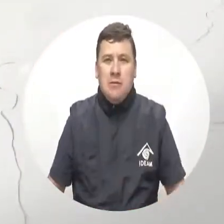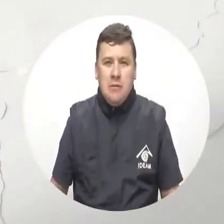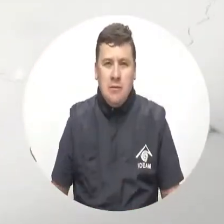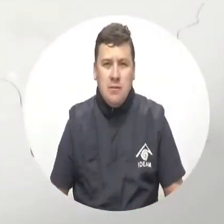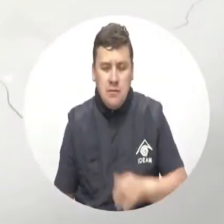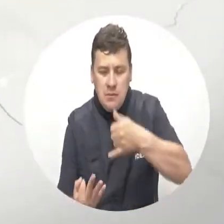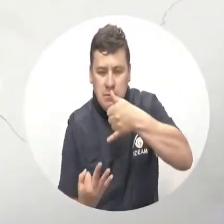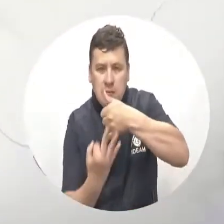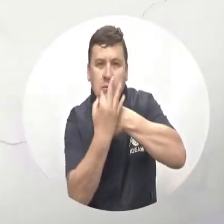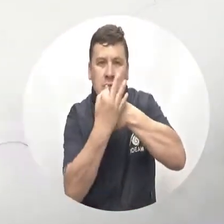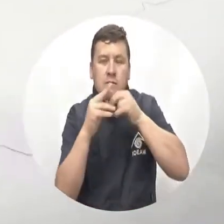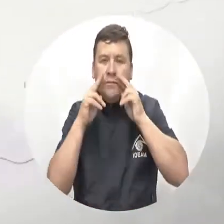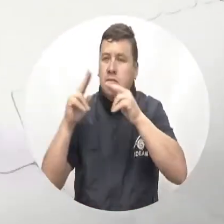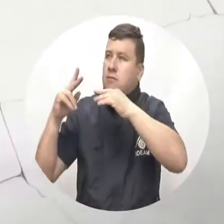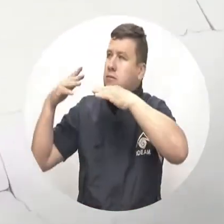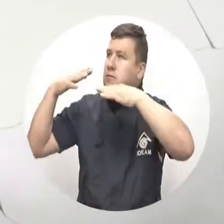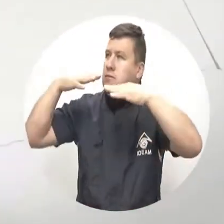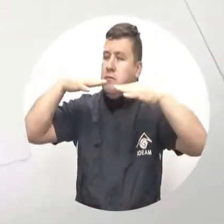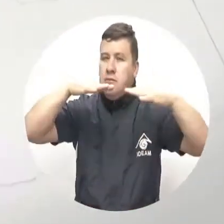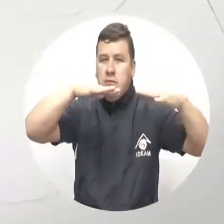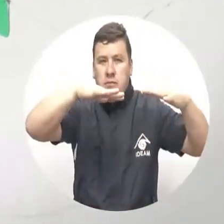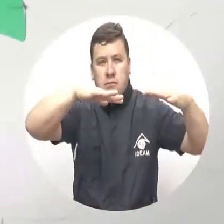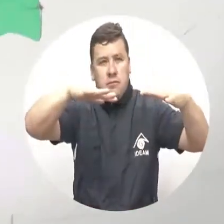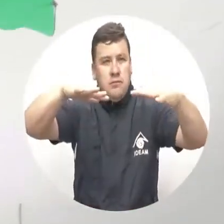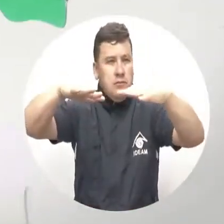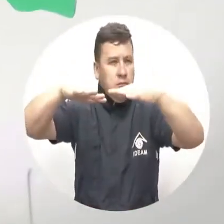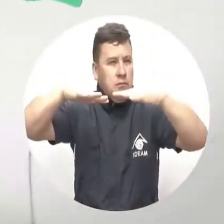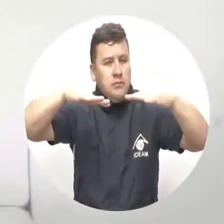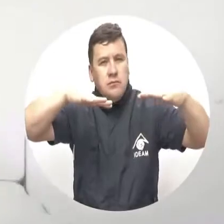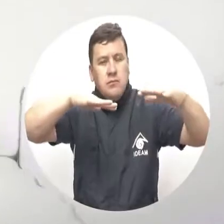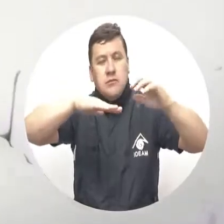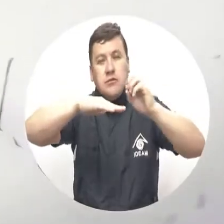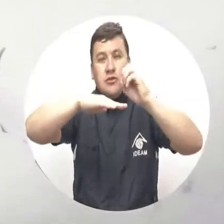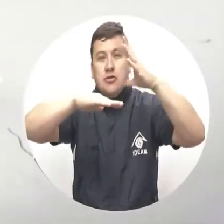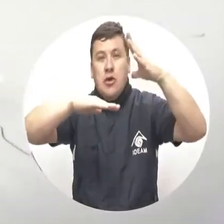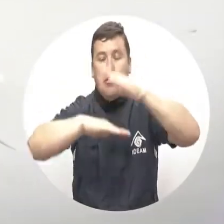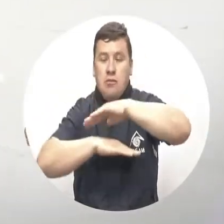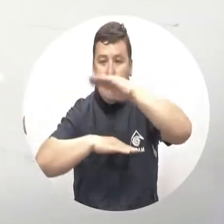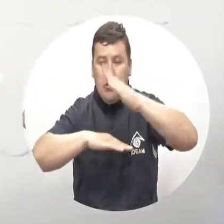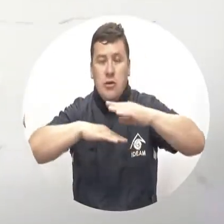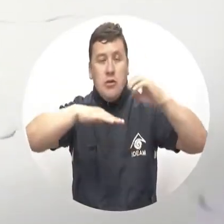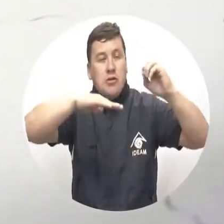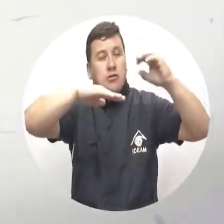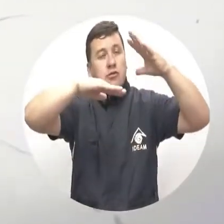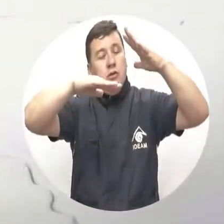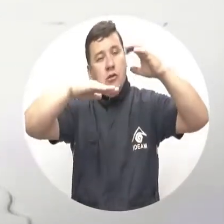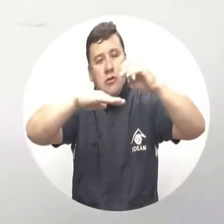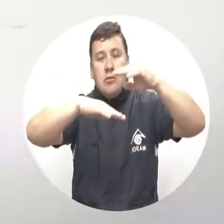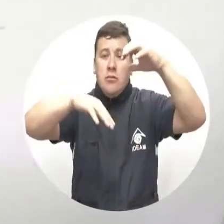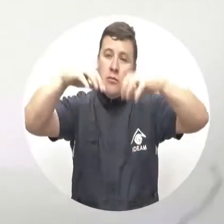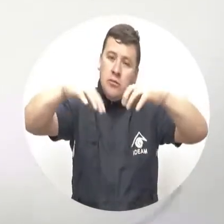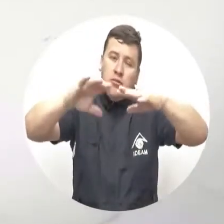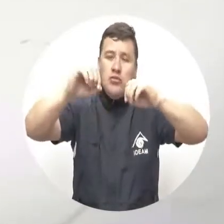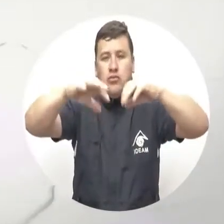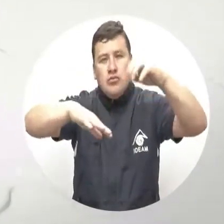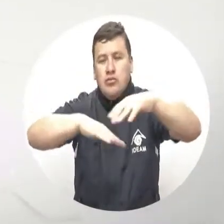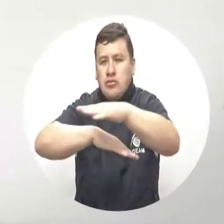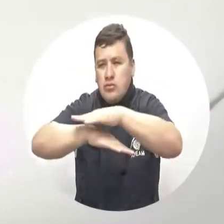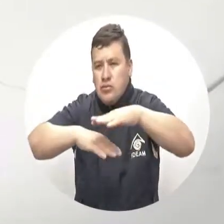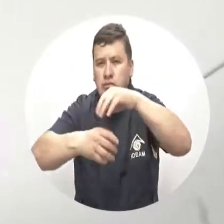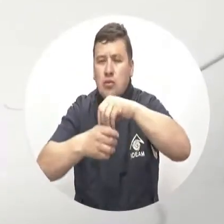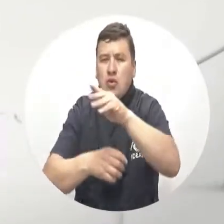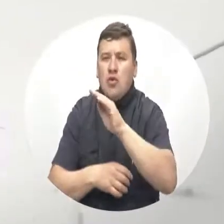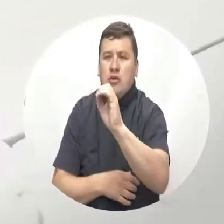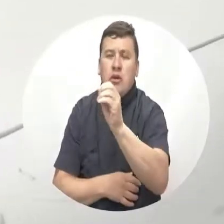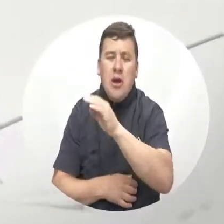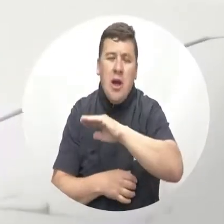La zona andina tendrá un panorama cubierto con espacios prolongados de sol en las montañas Y probable lluvia ligeras en sectores del occidente